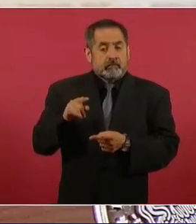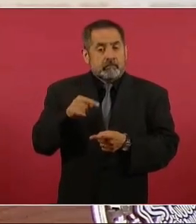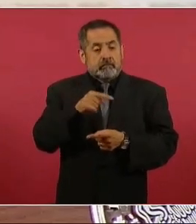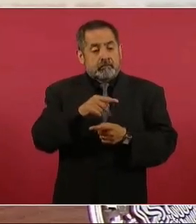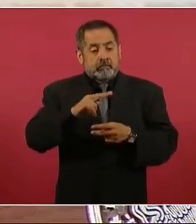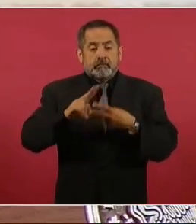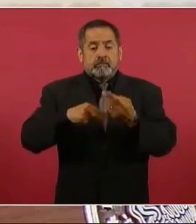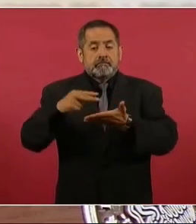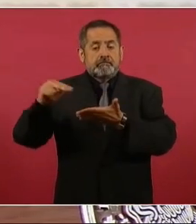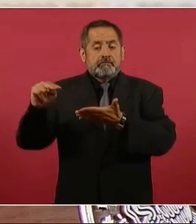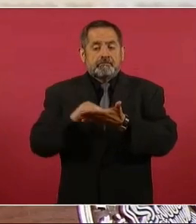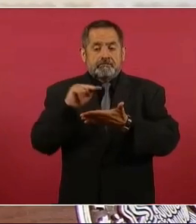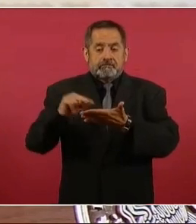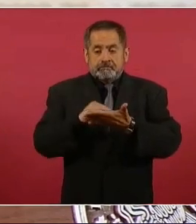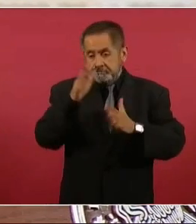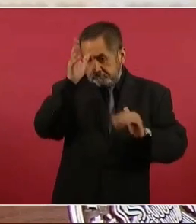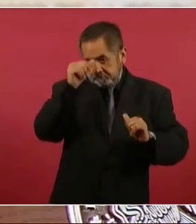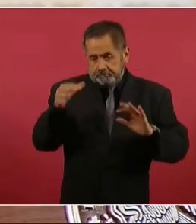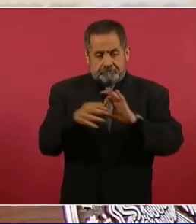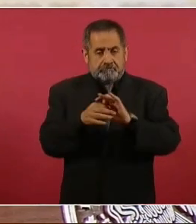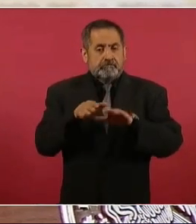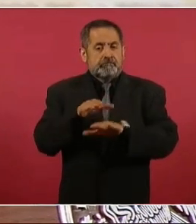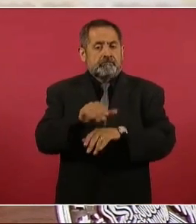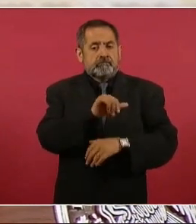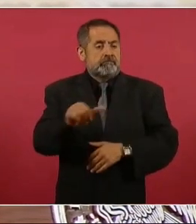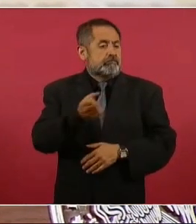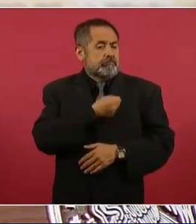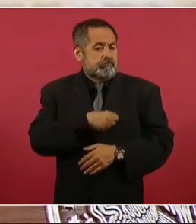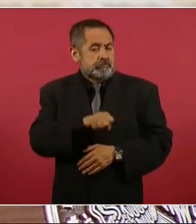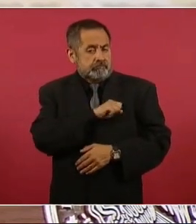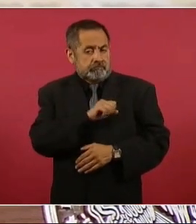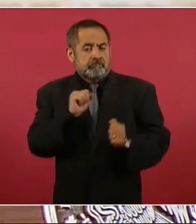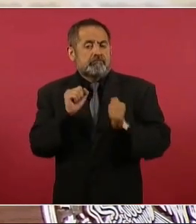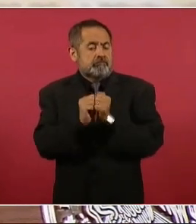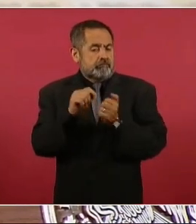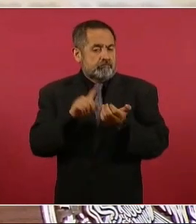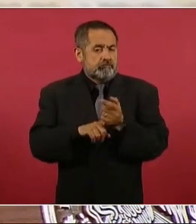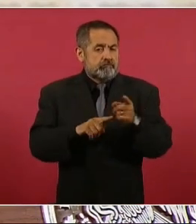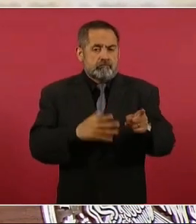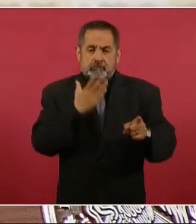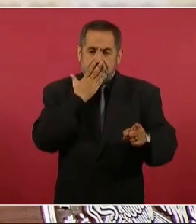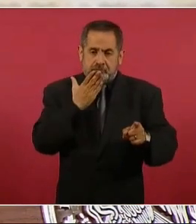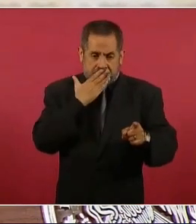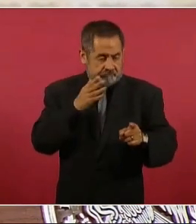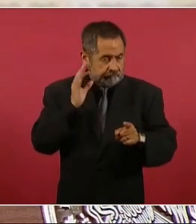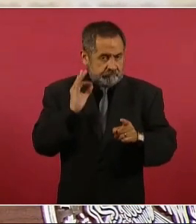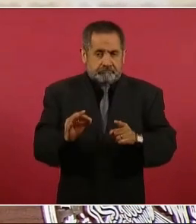el convenio de salud con Sonora,